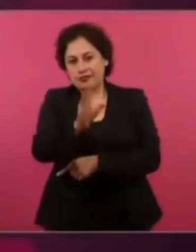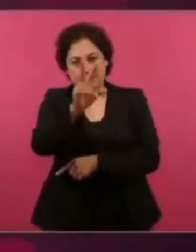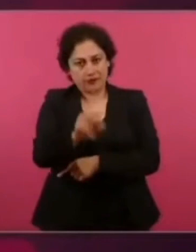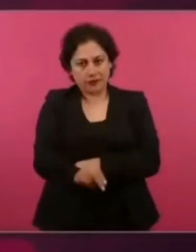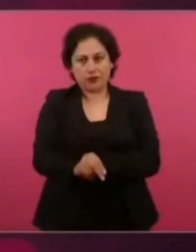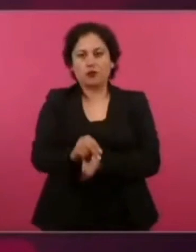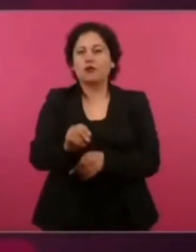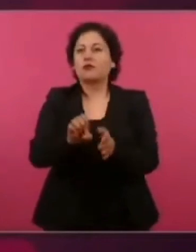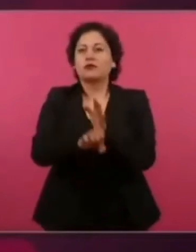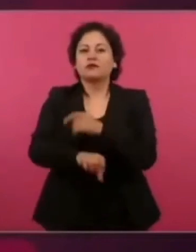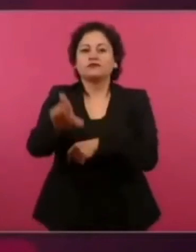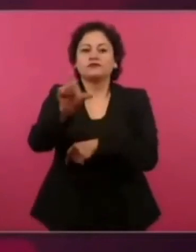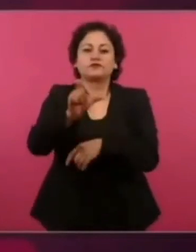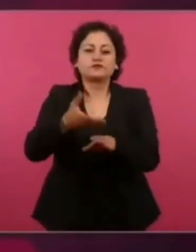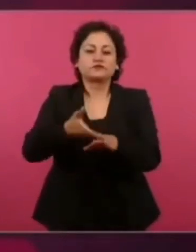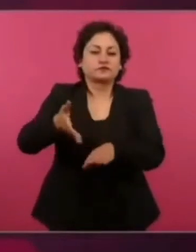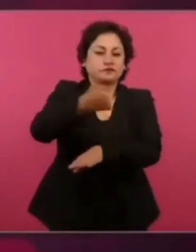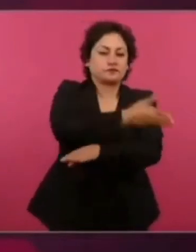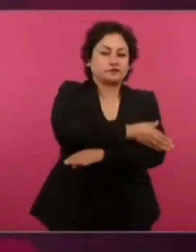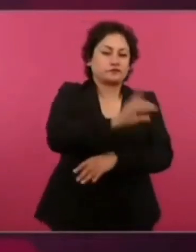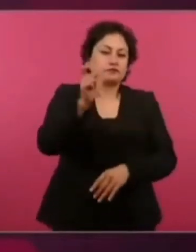el presidente López Mateos